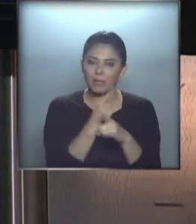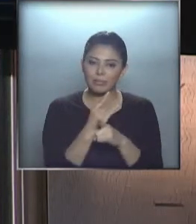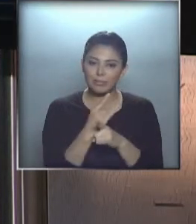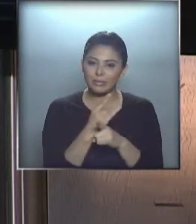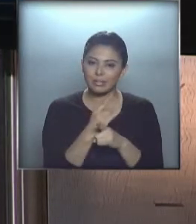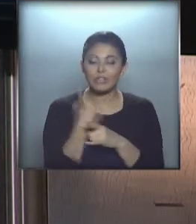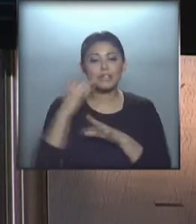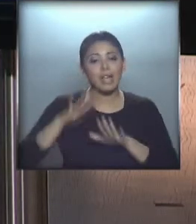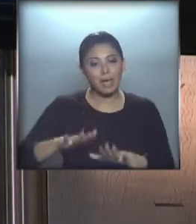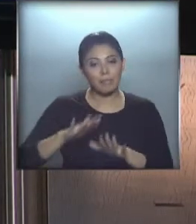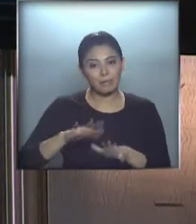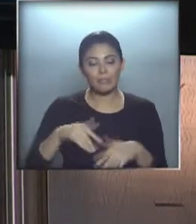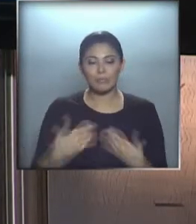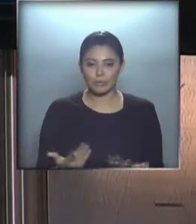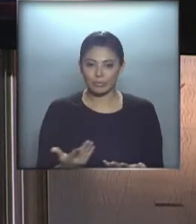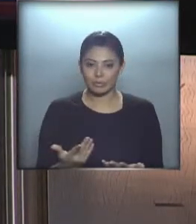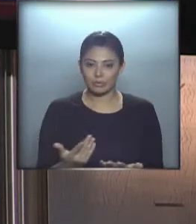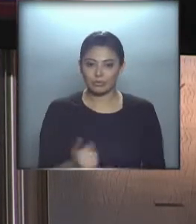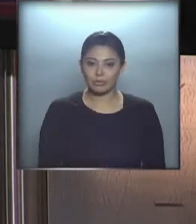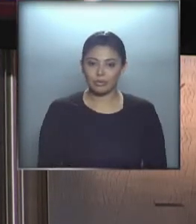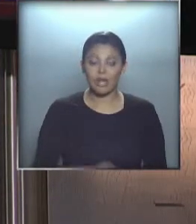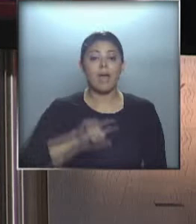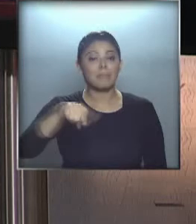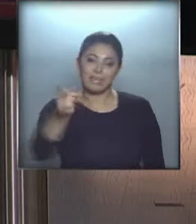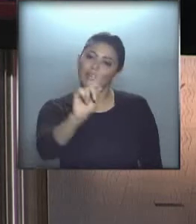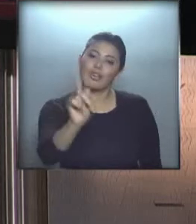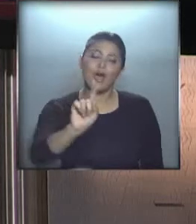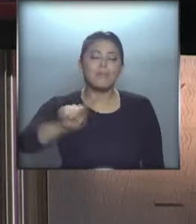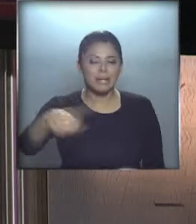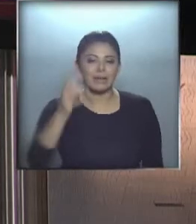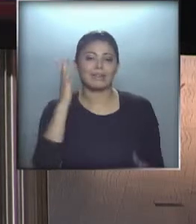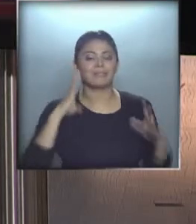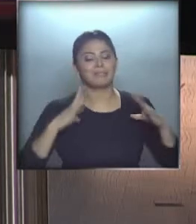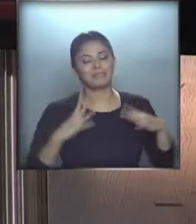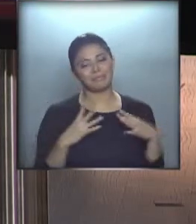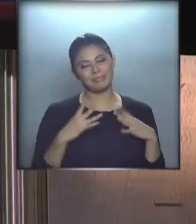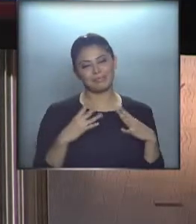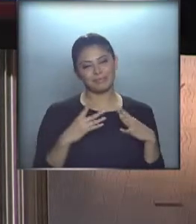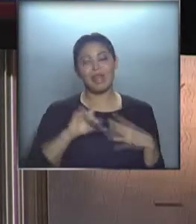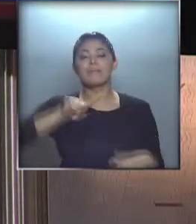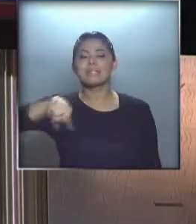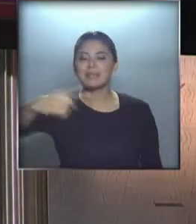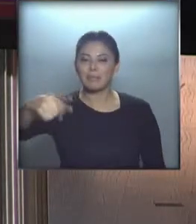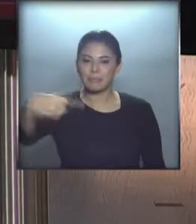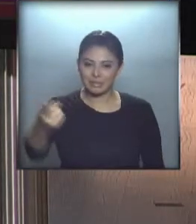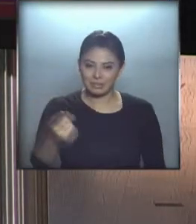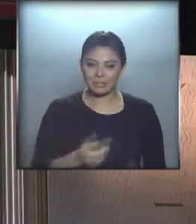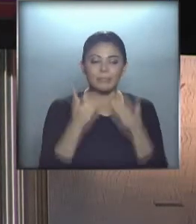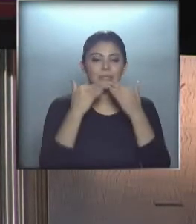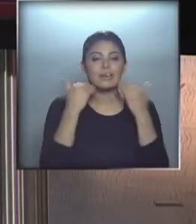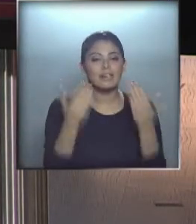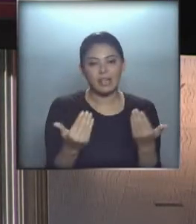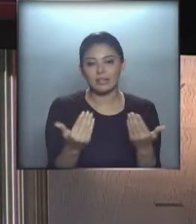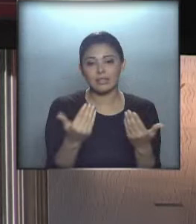Y los esperamos, por supuesto. Mañana no, mañana descansamos. Pasado mañana. Gracias.